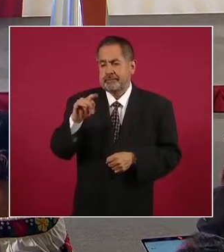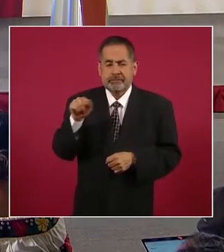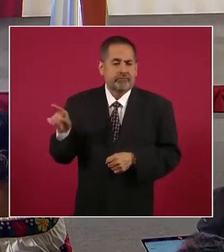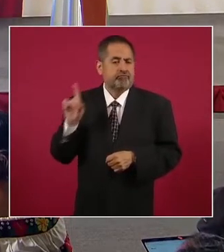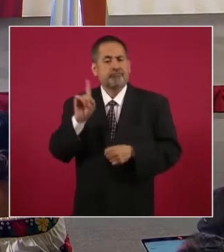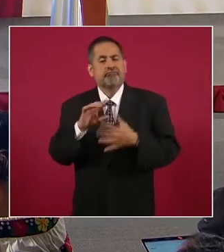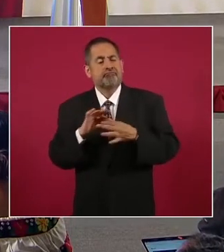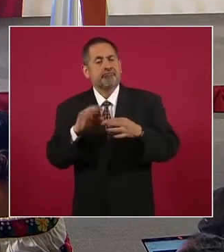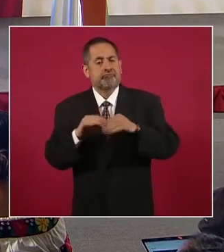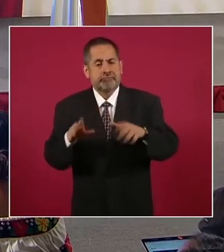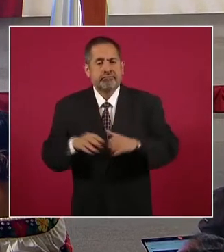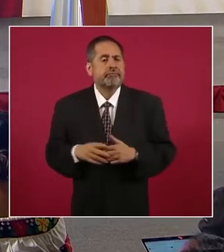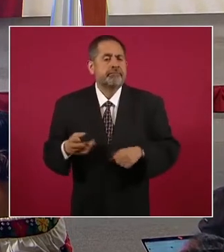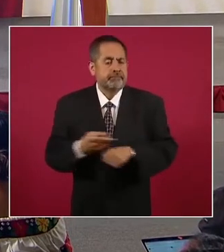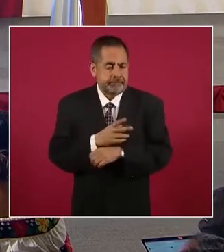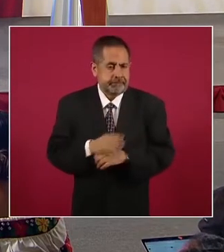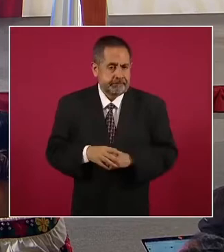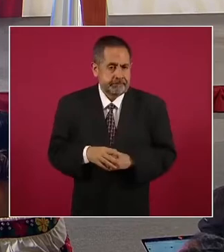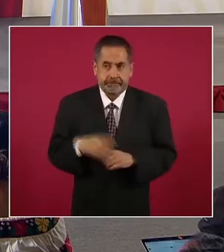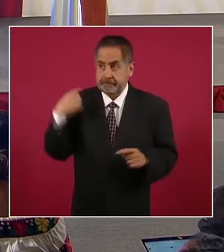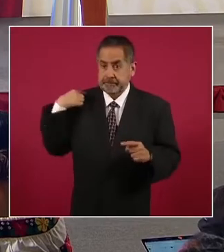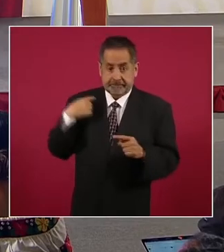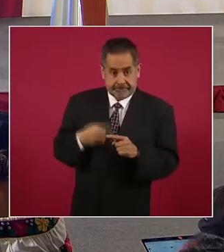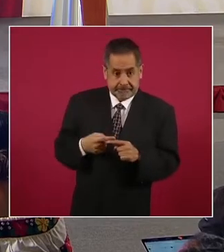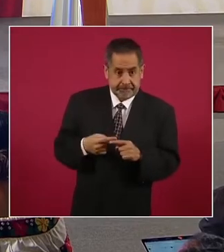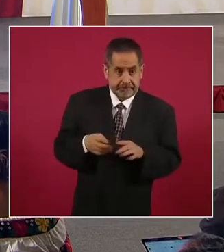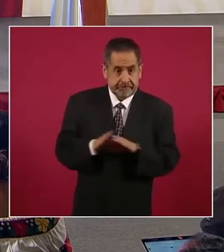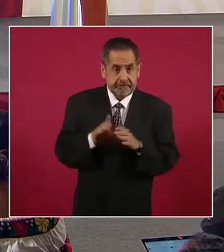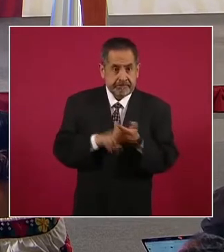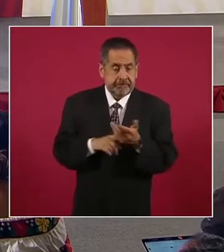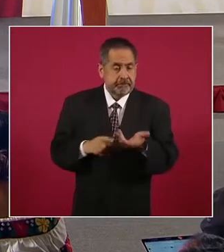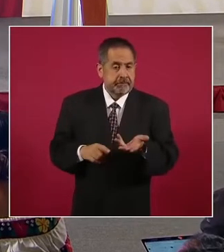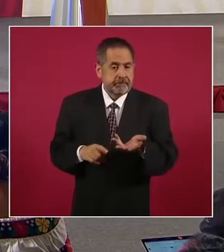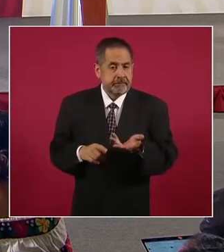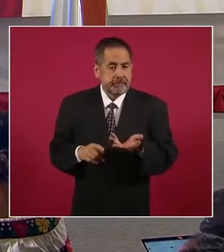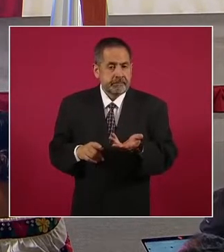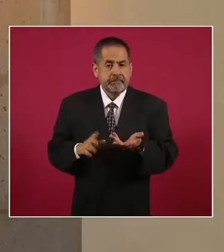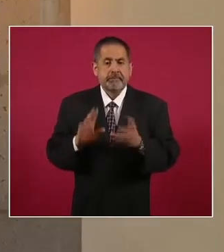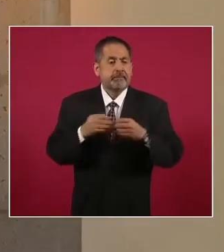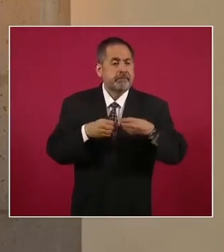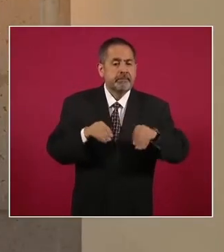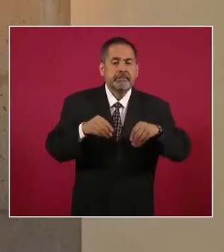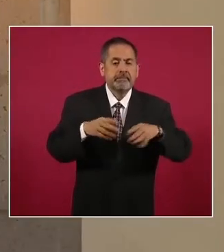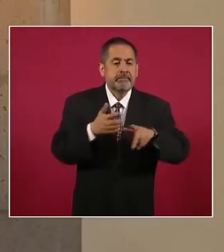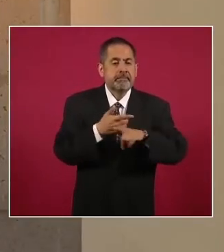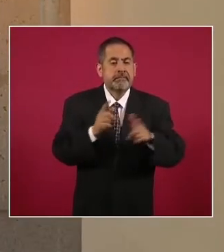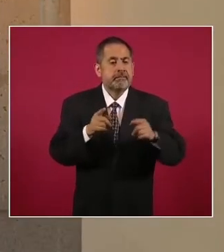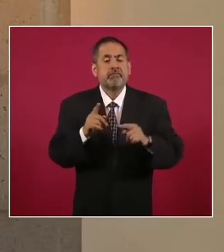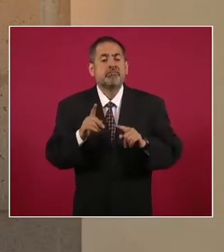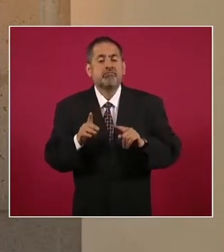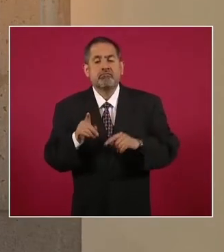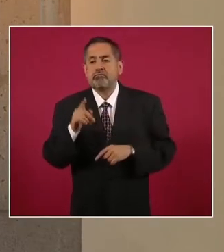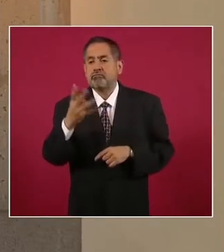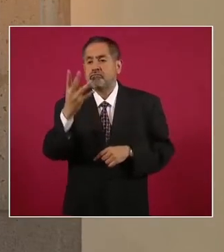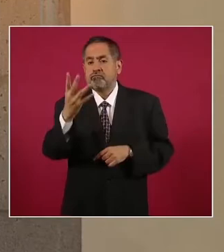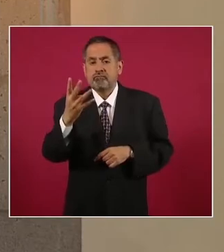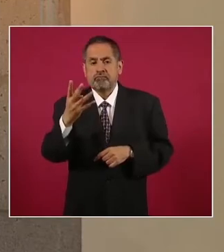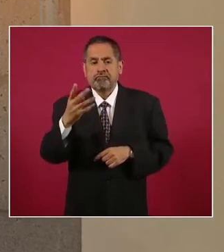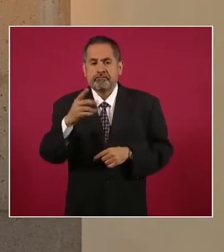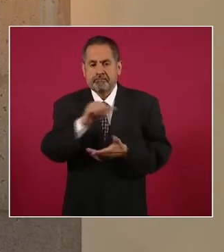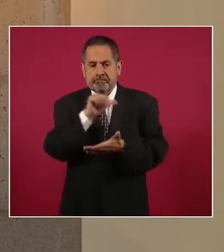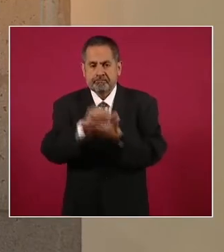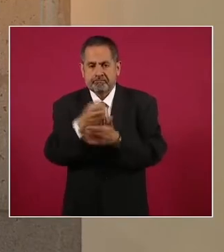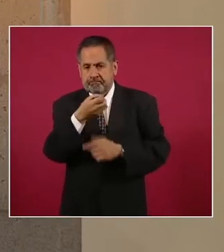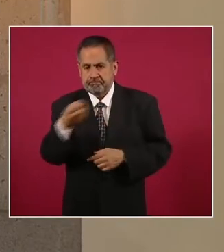al momento se han liberado cuatro órdenes de aprehensión, se han dictado